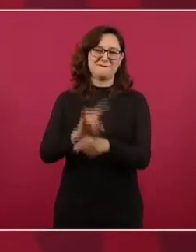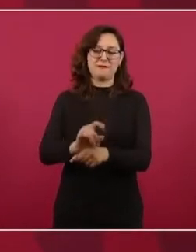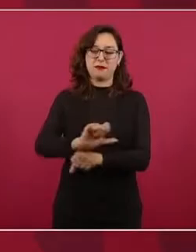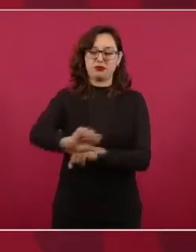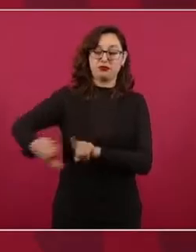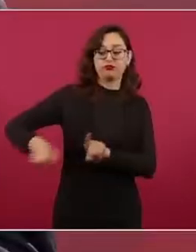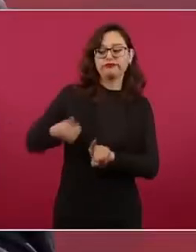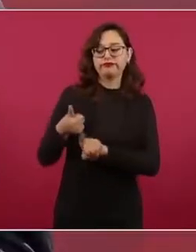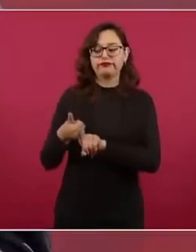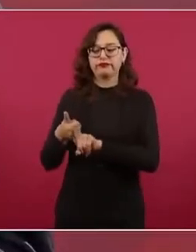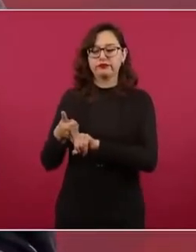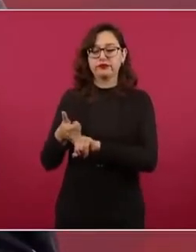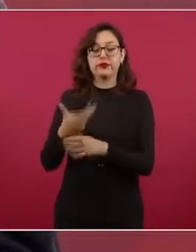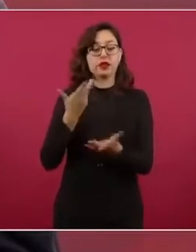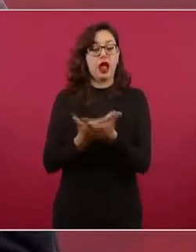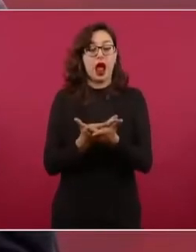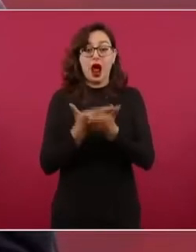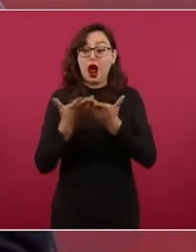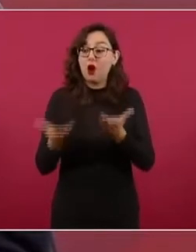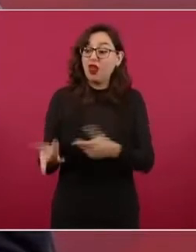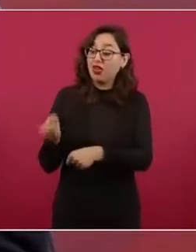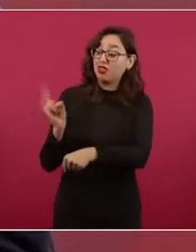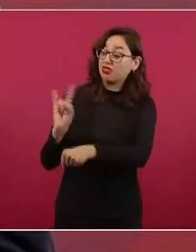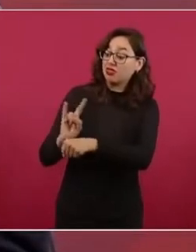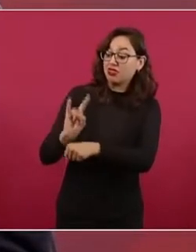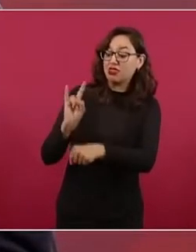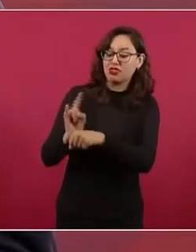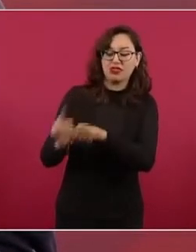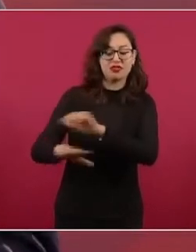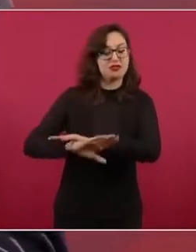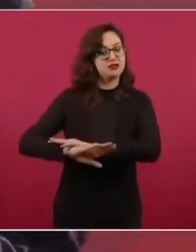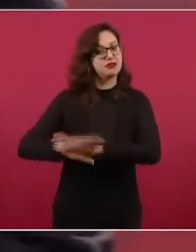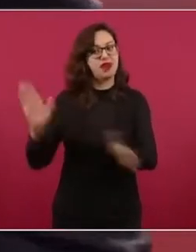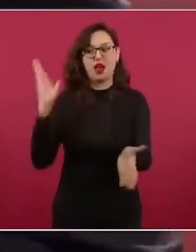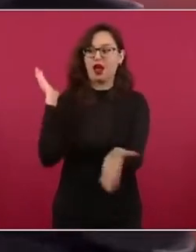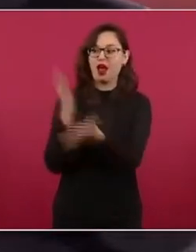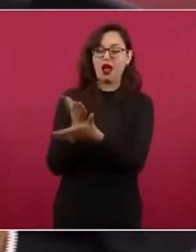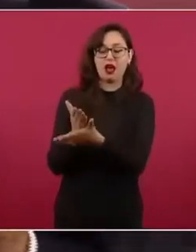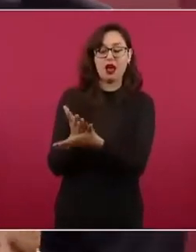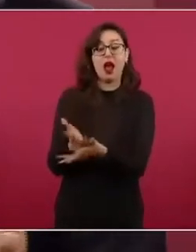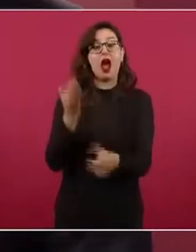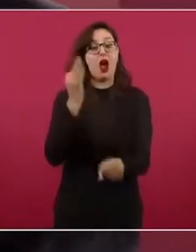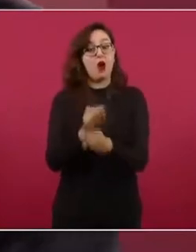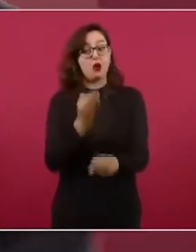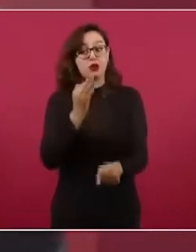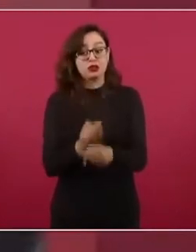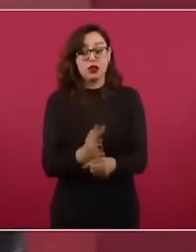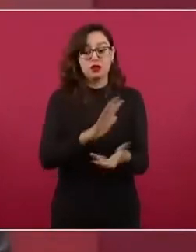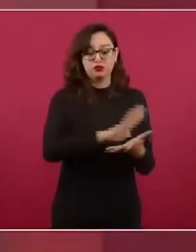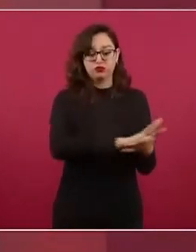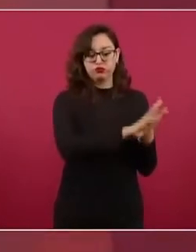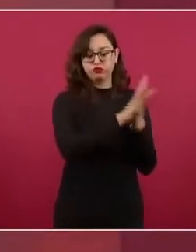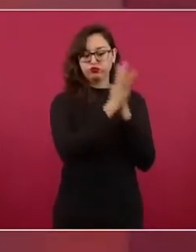Entonces, ya eso se terminó, porque estamos en un proceso de transformación